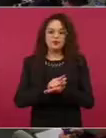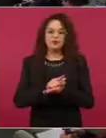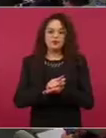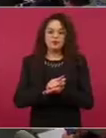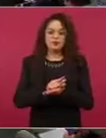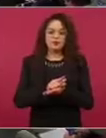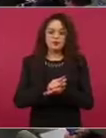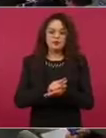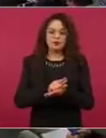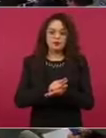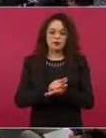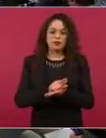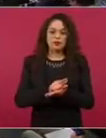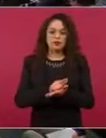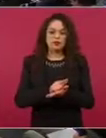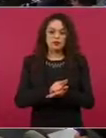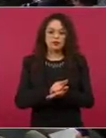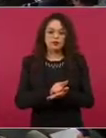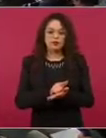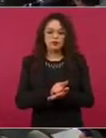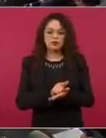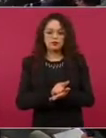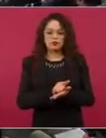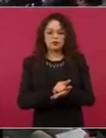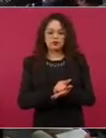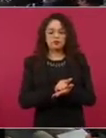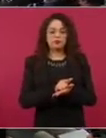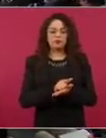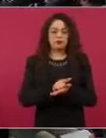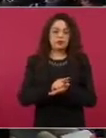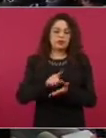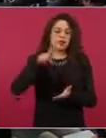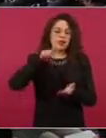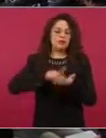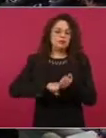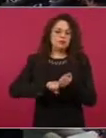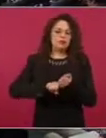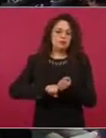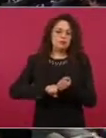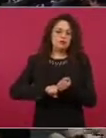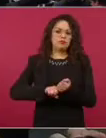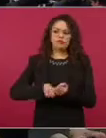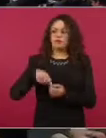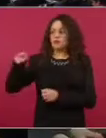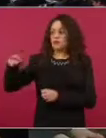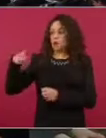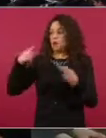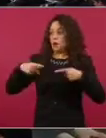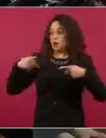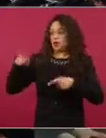extranjero pernicioso, porque hacía un cuestionamiento al gobierno,